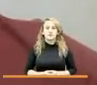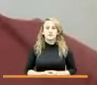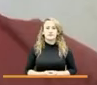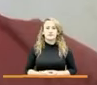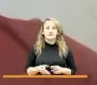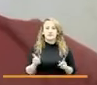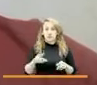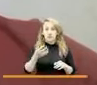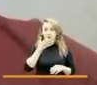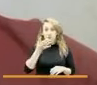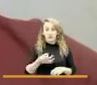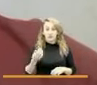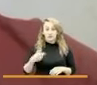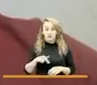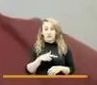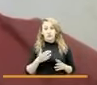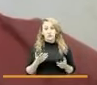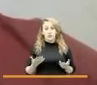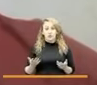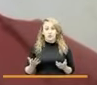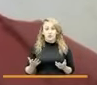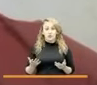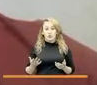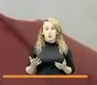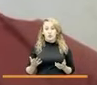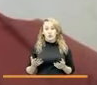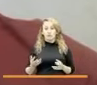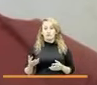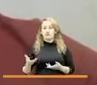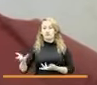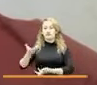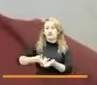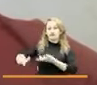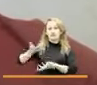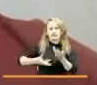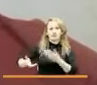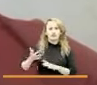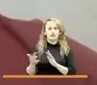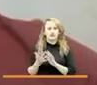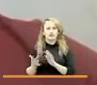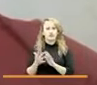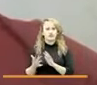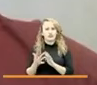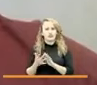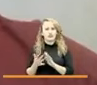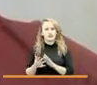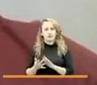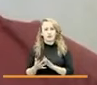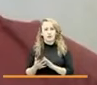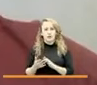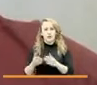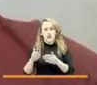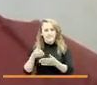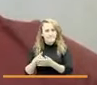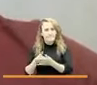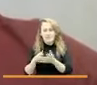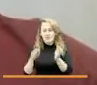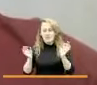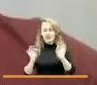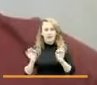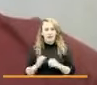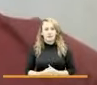verdad hemos tenido una interacción constante sin barreras una interacción que